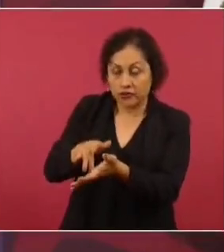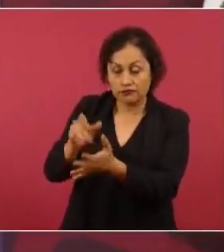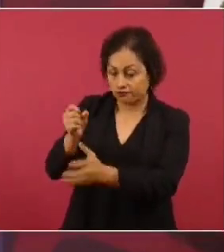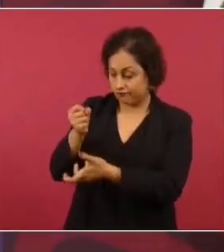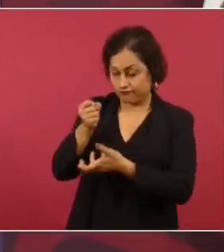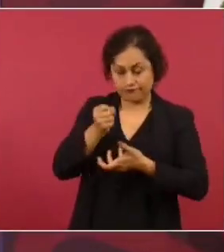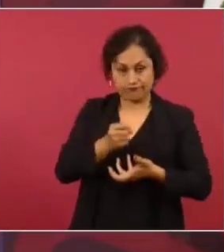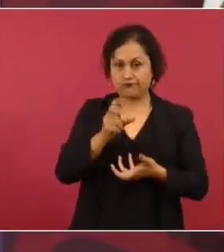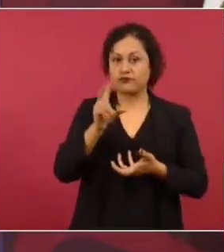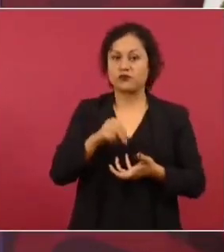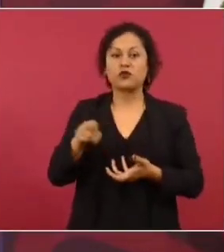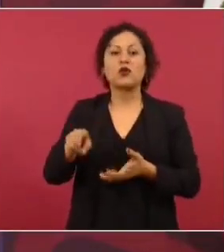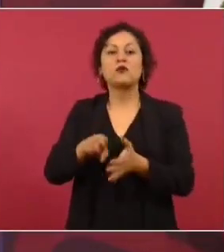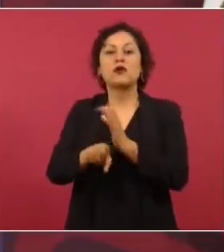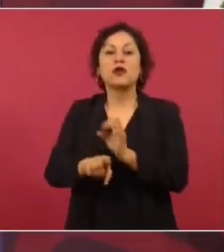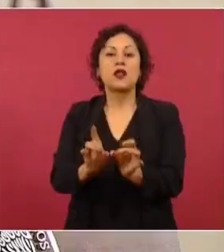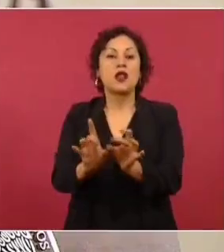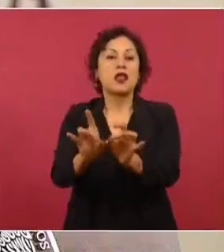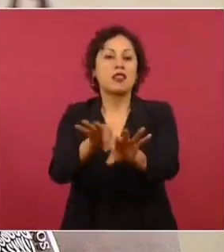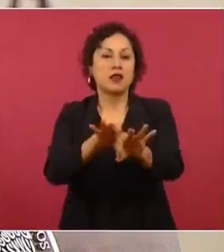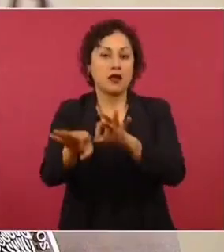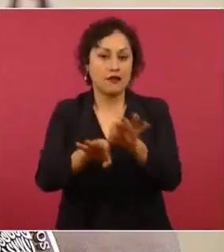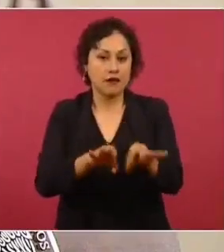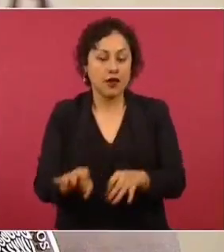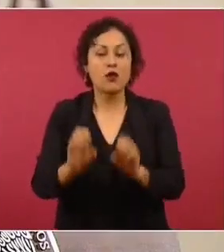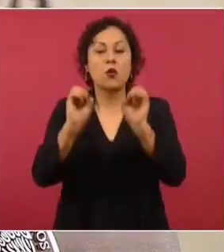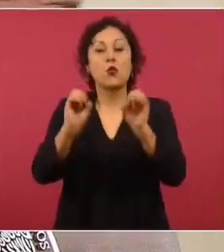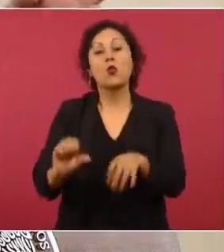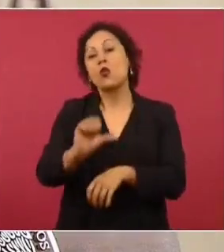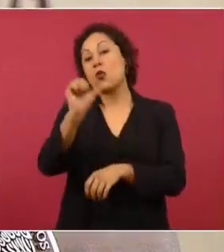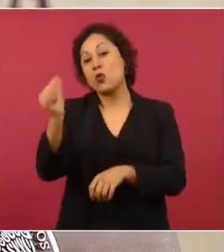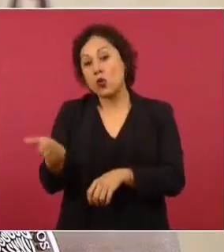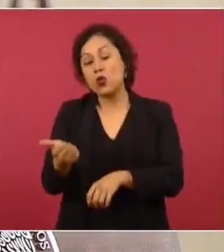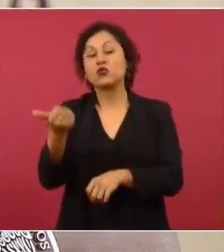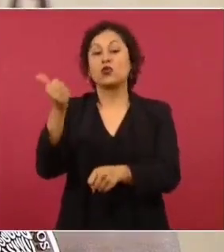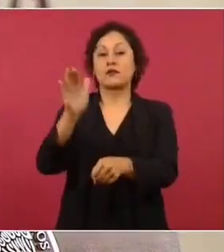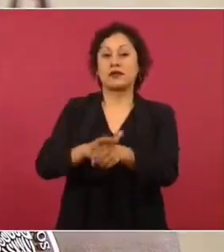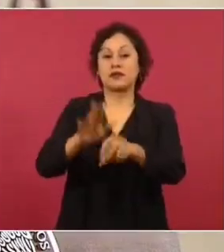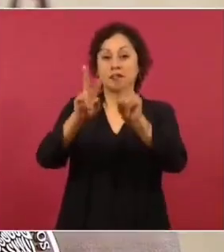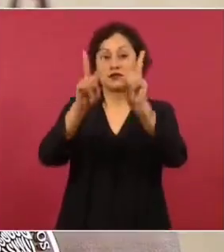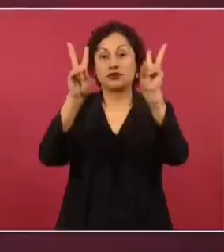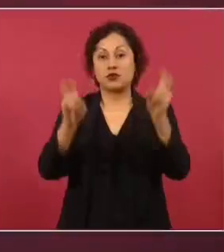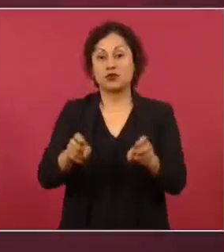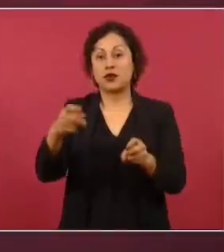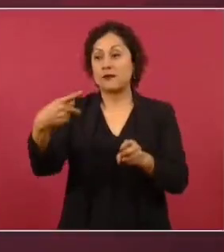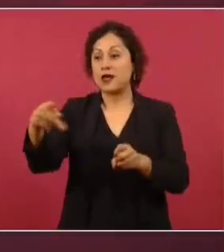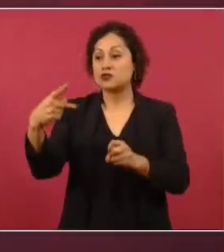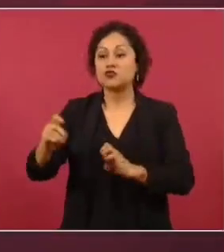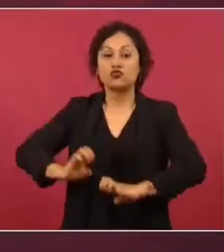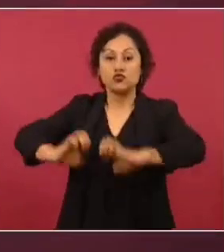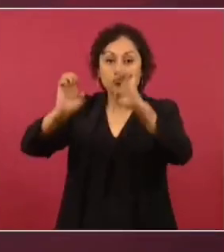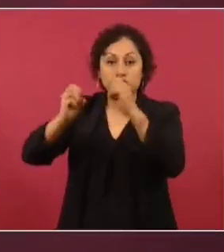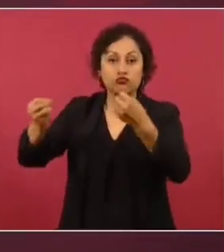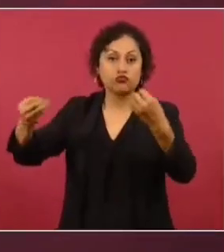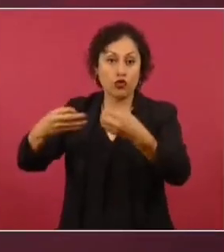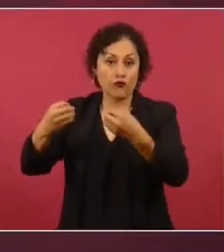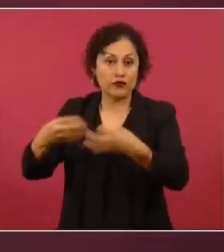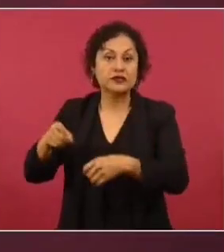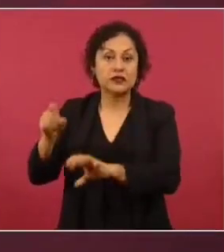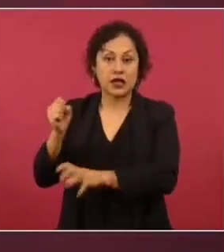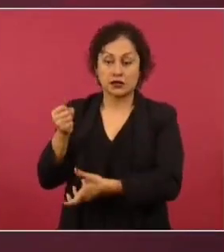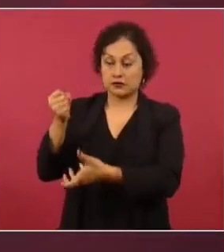contingencias laborales y el otro, que es relativo a la administración de los inmuebles fideicomisos, que